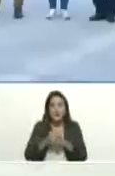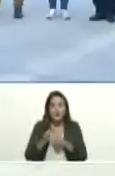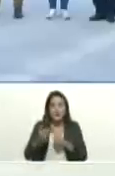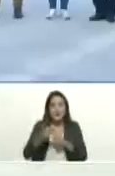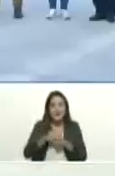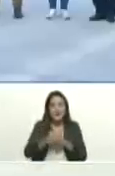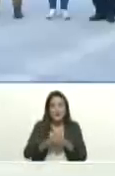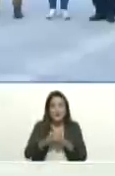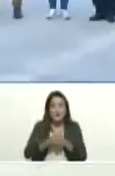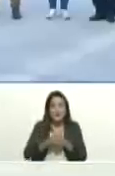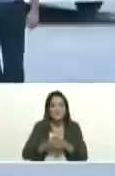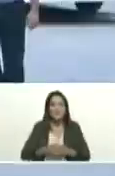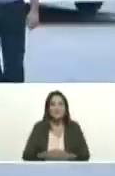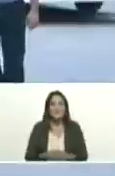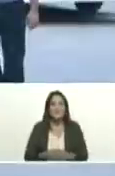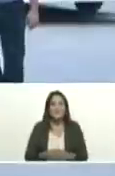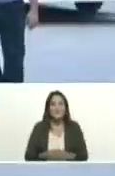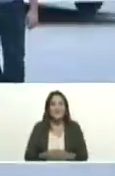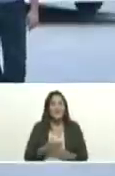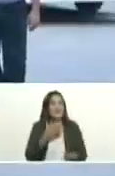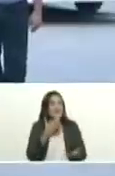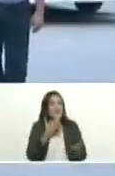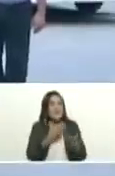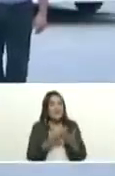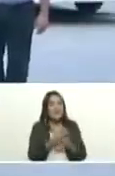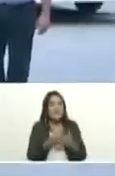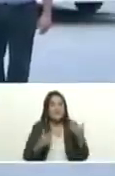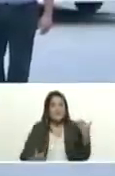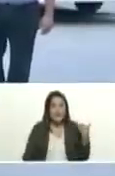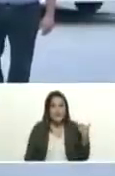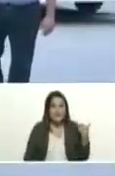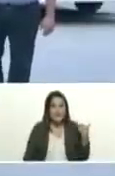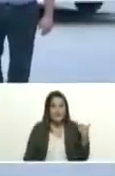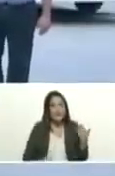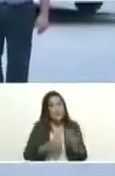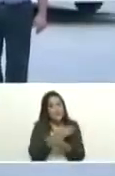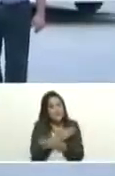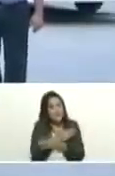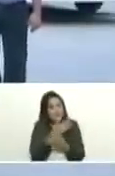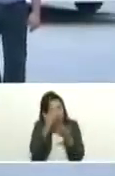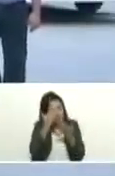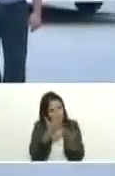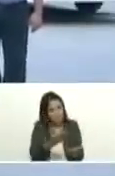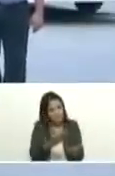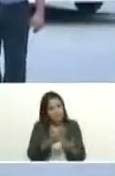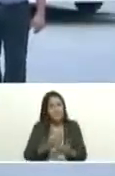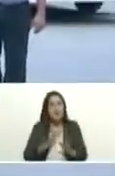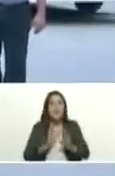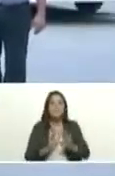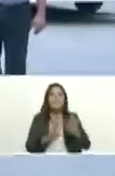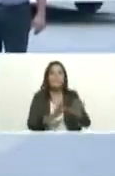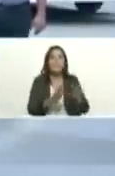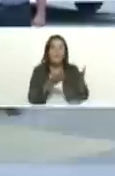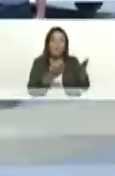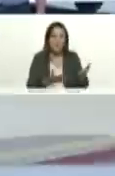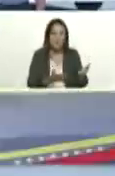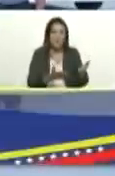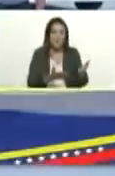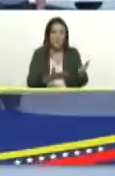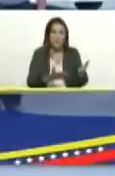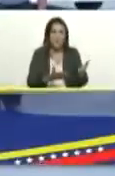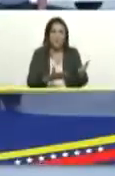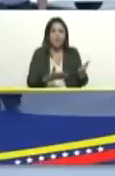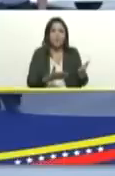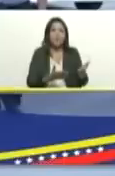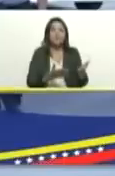gracias presidente un abrazo nuestro cariño nuestro reconocimiento y bueno todo nuestro apoyo en esta lucha contra la